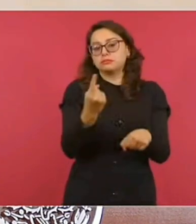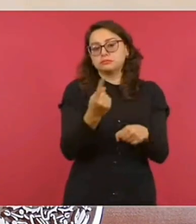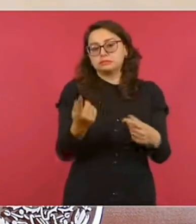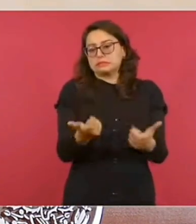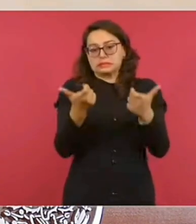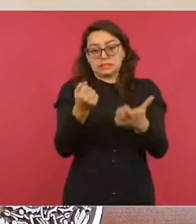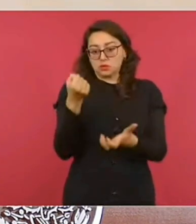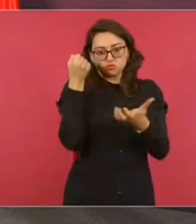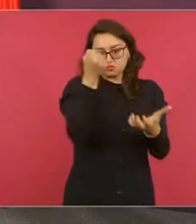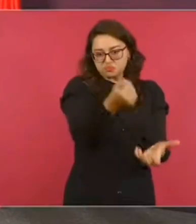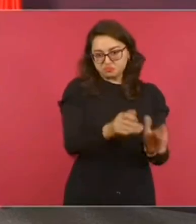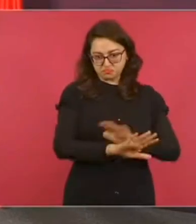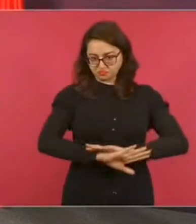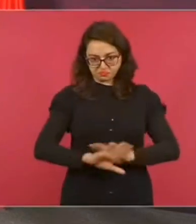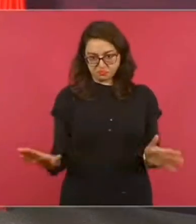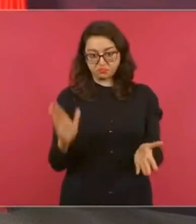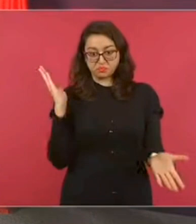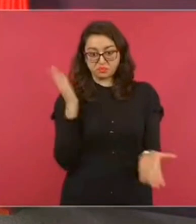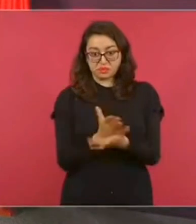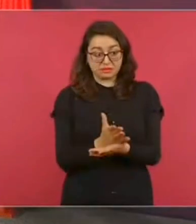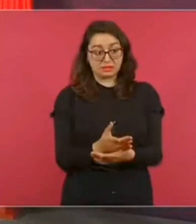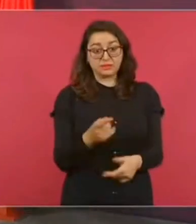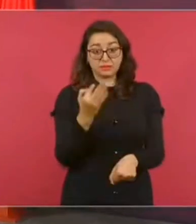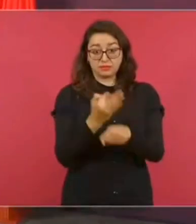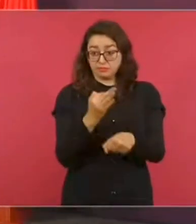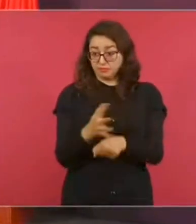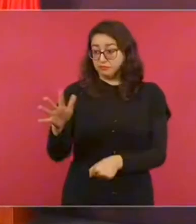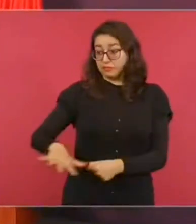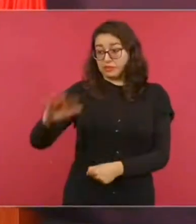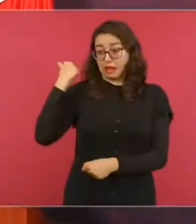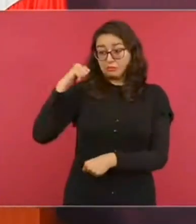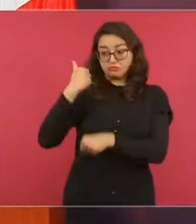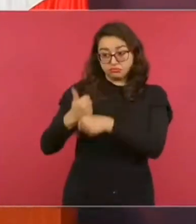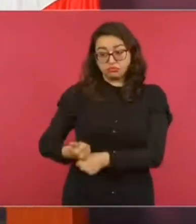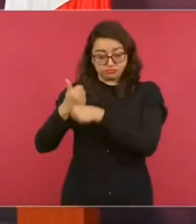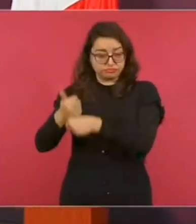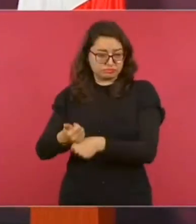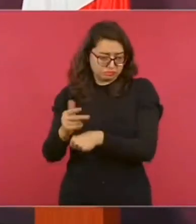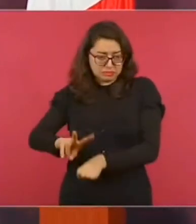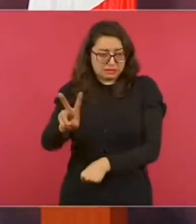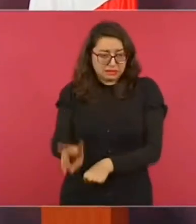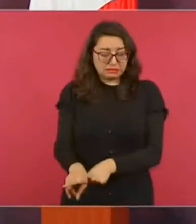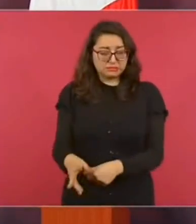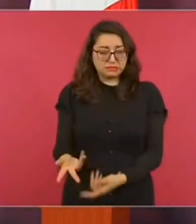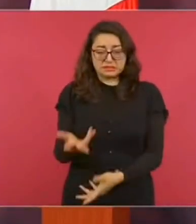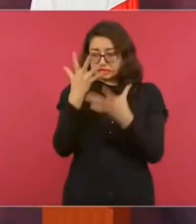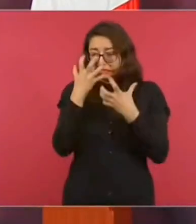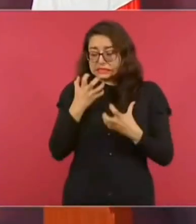Están queriendo aprovecharse de la desgracia, de esta tragedia,